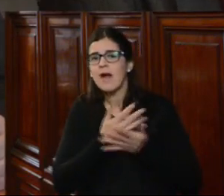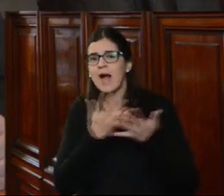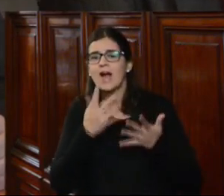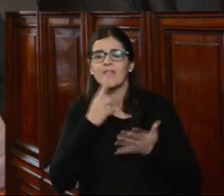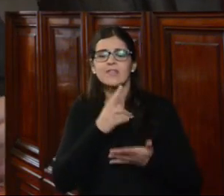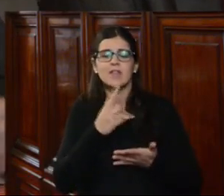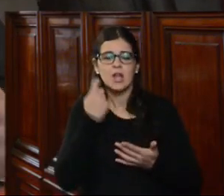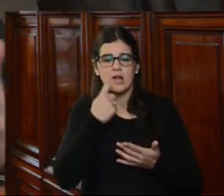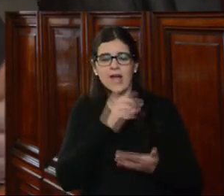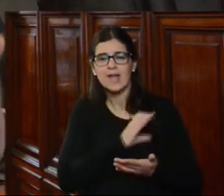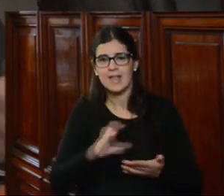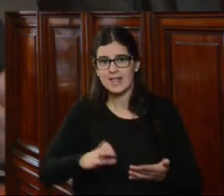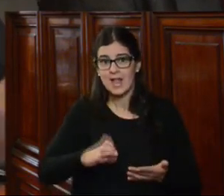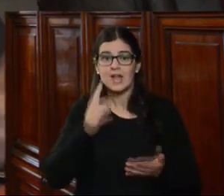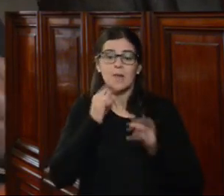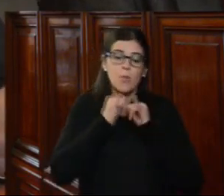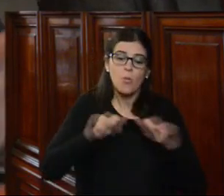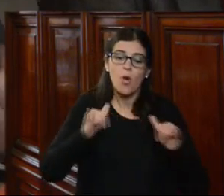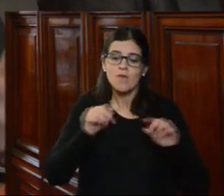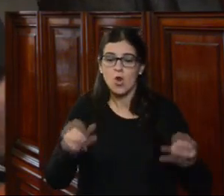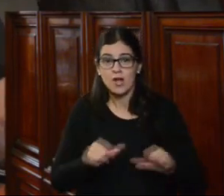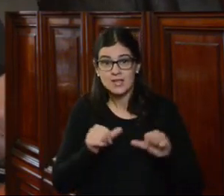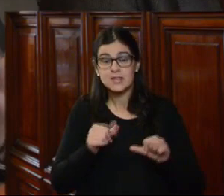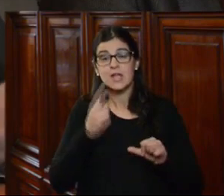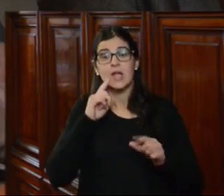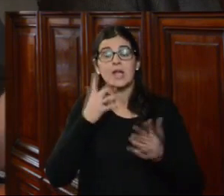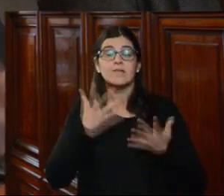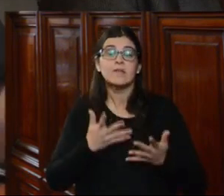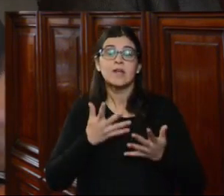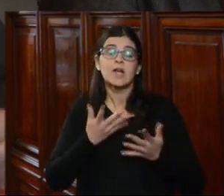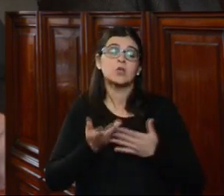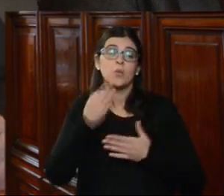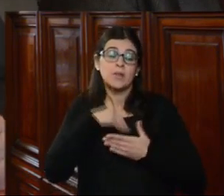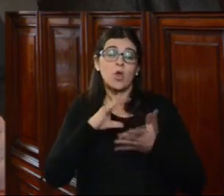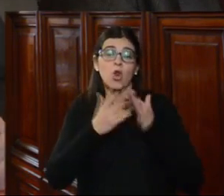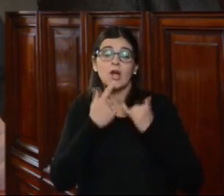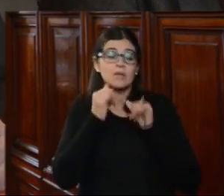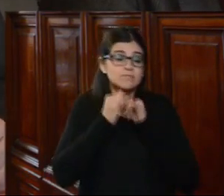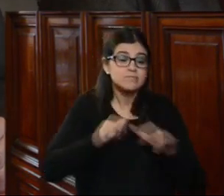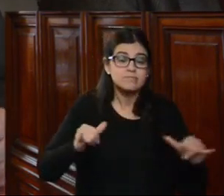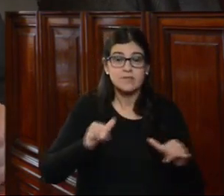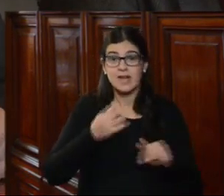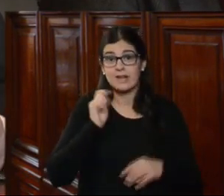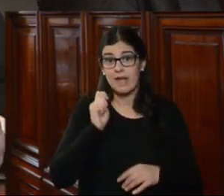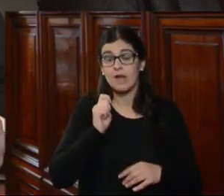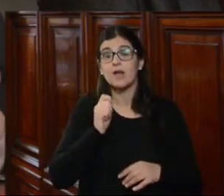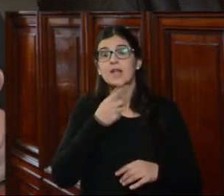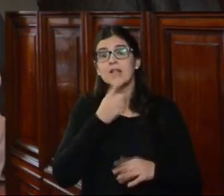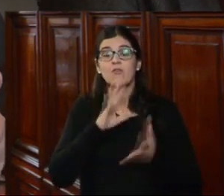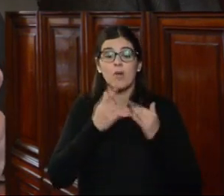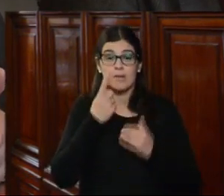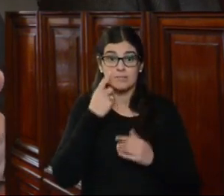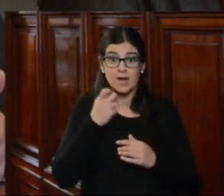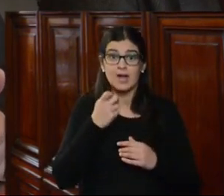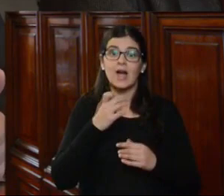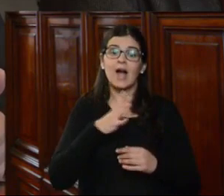estatales que a juicio de quien promueve la acción, es decir, subjetivamente a juicio de quien promueve la acción, en forma inminente